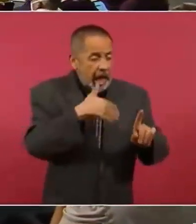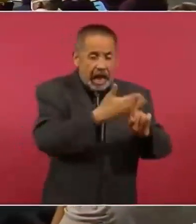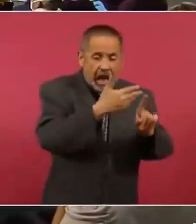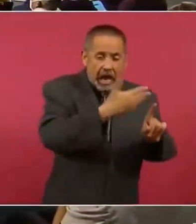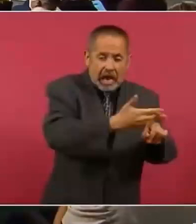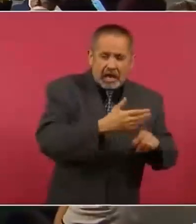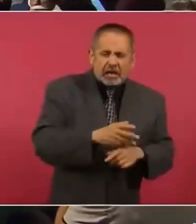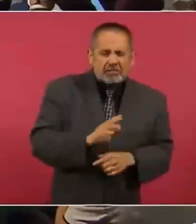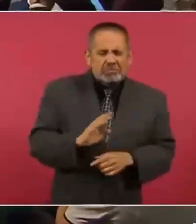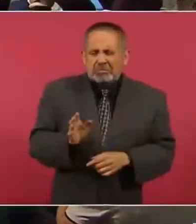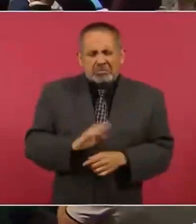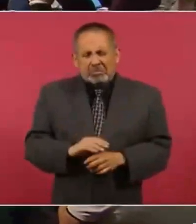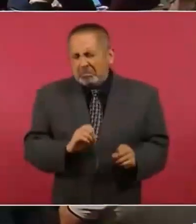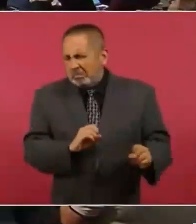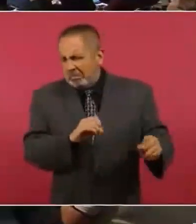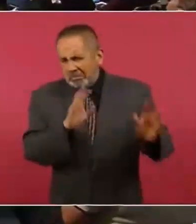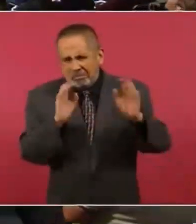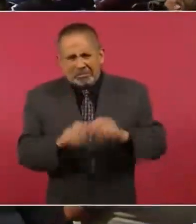Ayer lo dije,